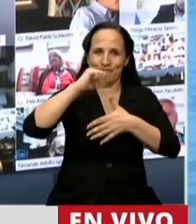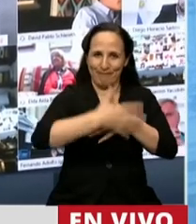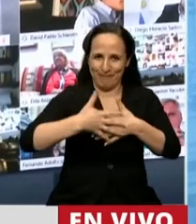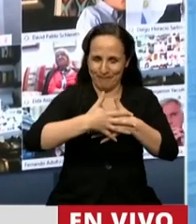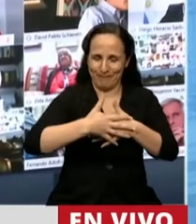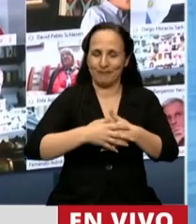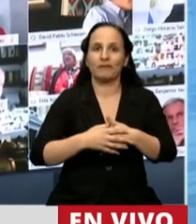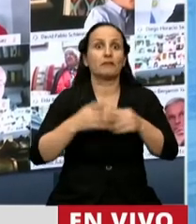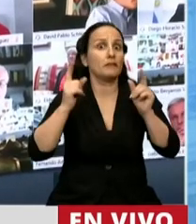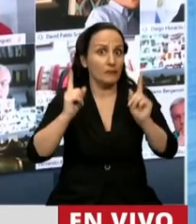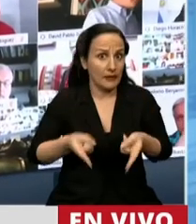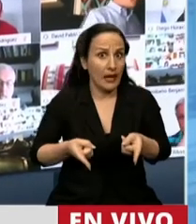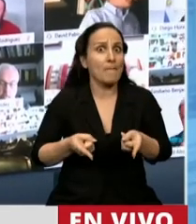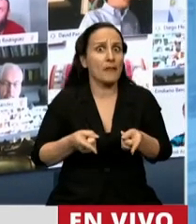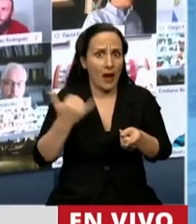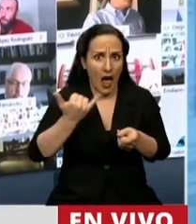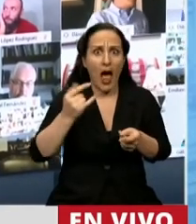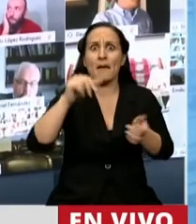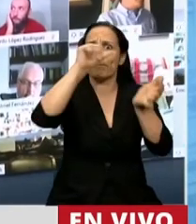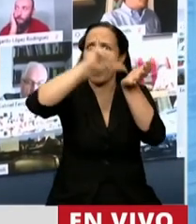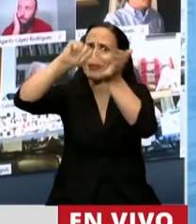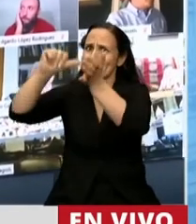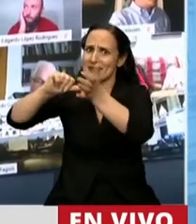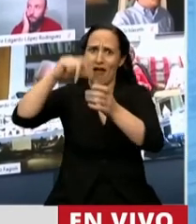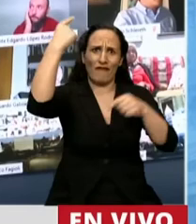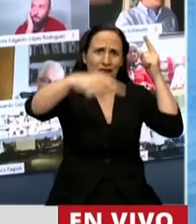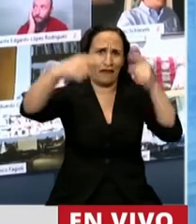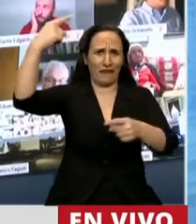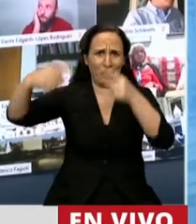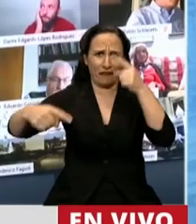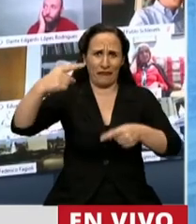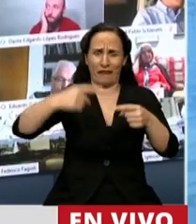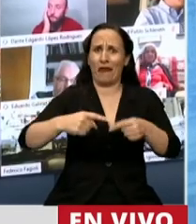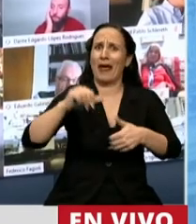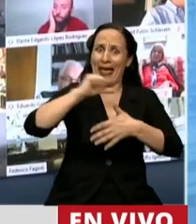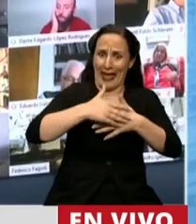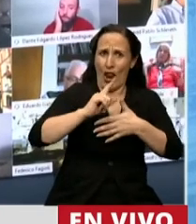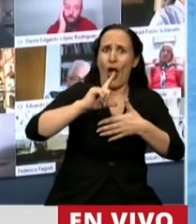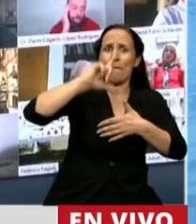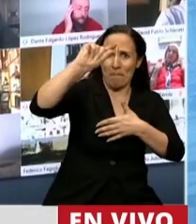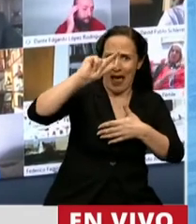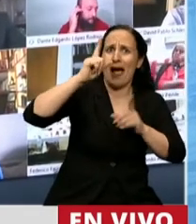señaló, como hay ejercicios multilaterales con países aún distantes,